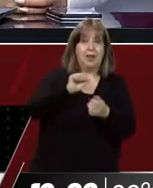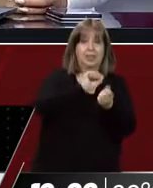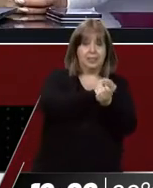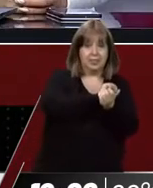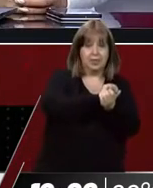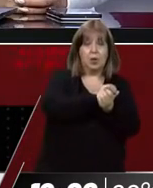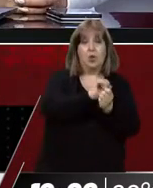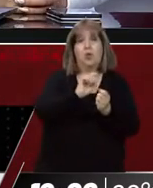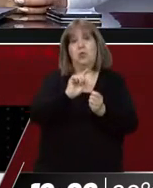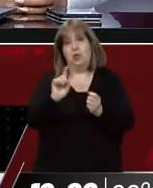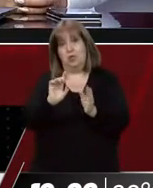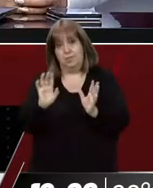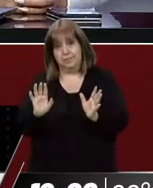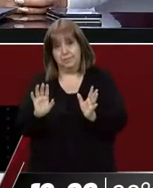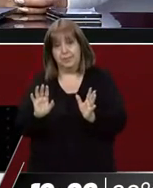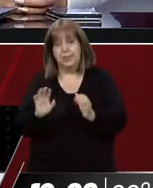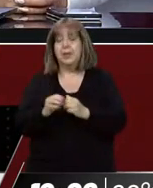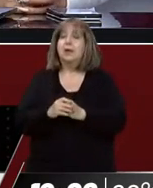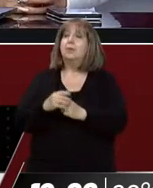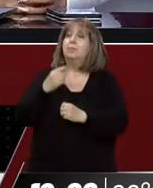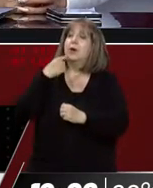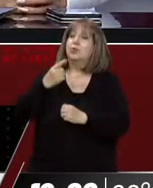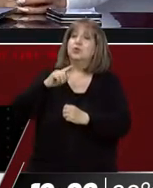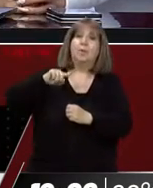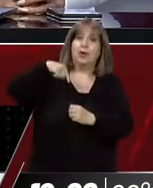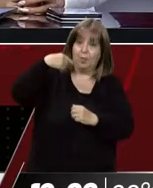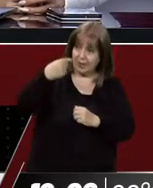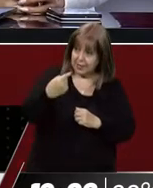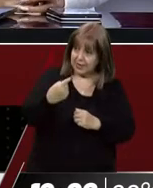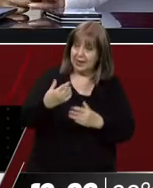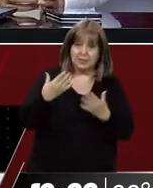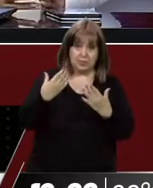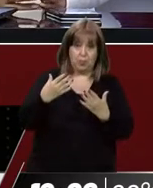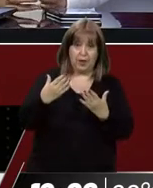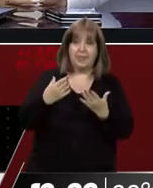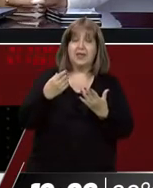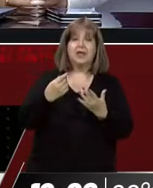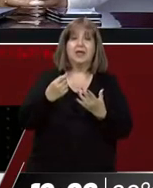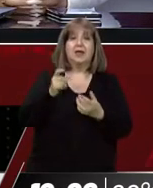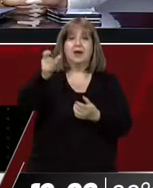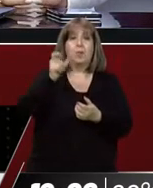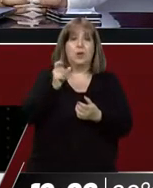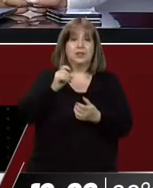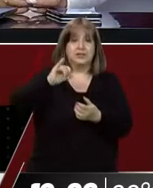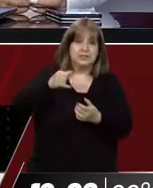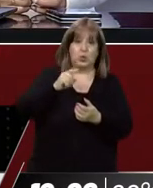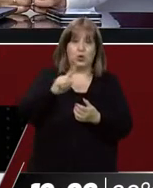polo judicial? Se hablaba de que podía ser el día decisivo para que se termine de definir si esa situación quede en firme o no.